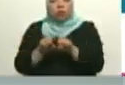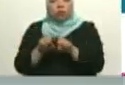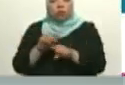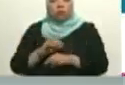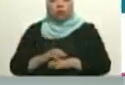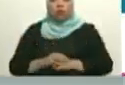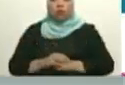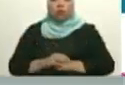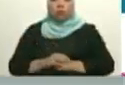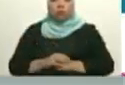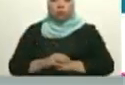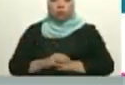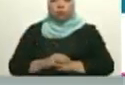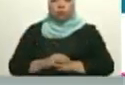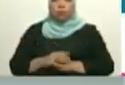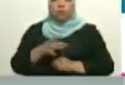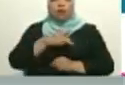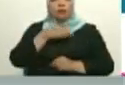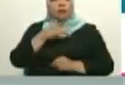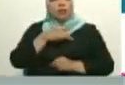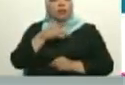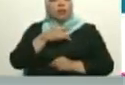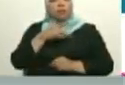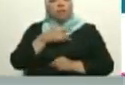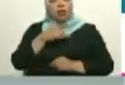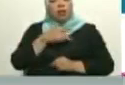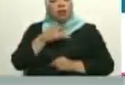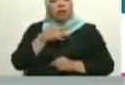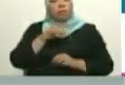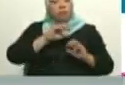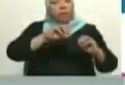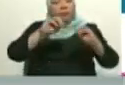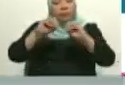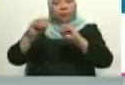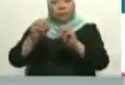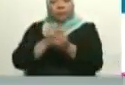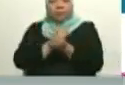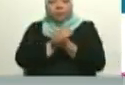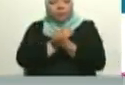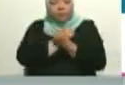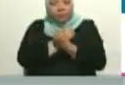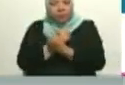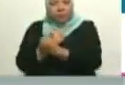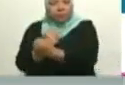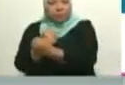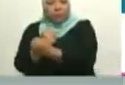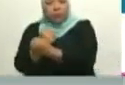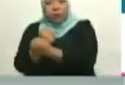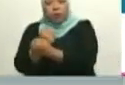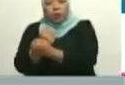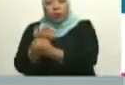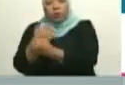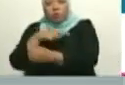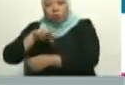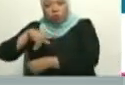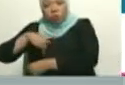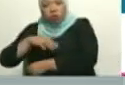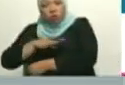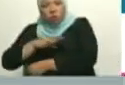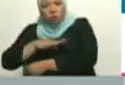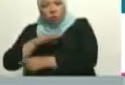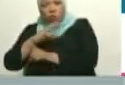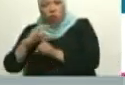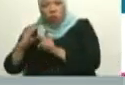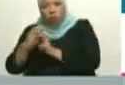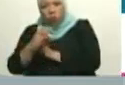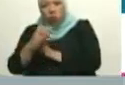Vamos a cultivar el sentimiento más grande que puede tener el ser humano, el amor, el amor por lo nuestro, el